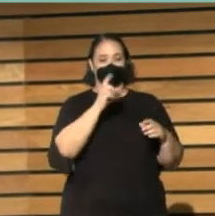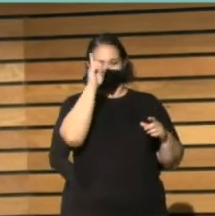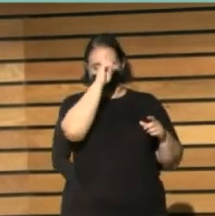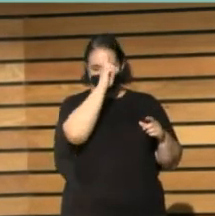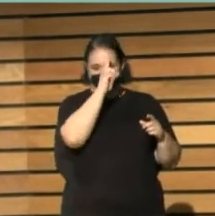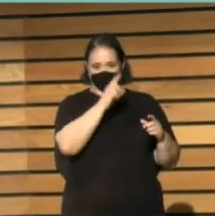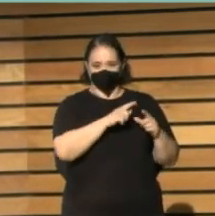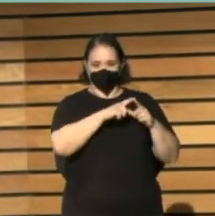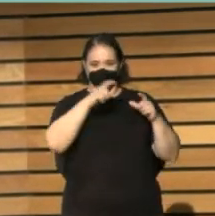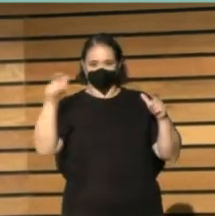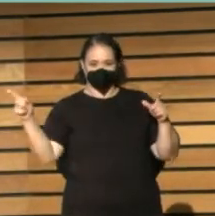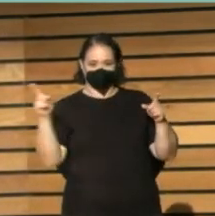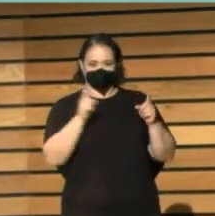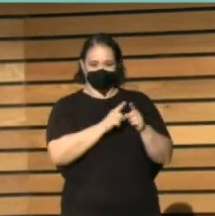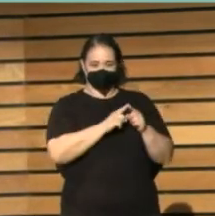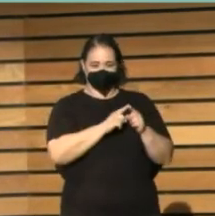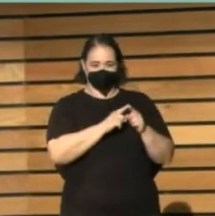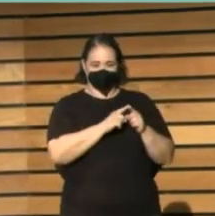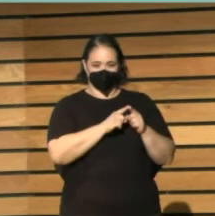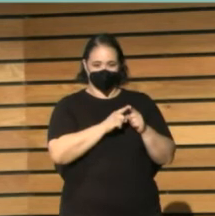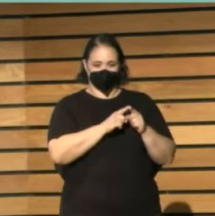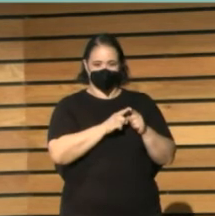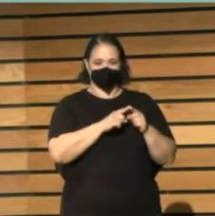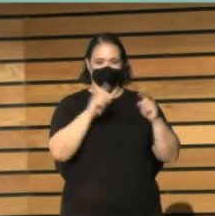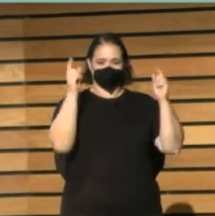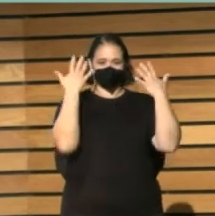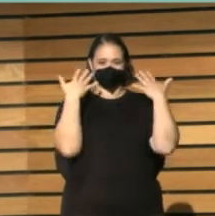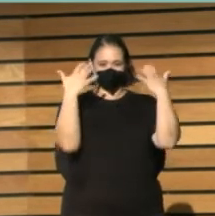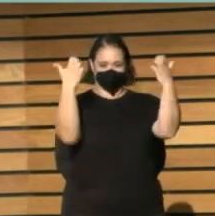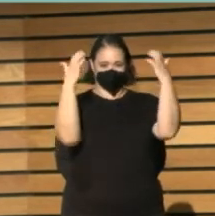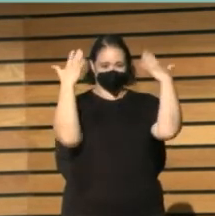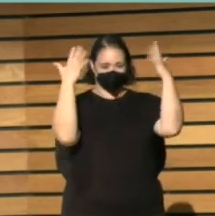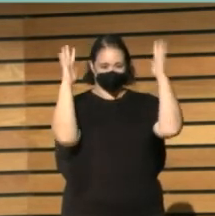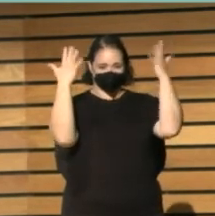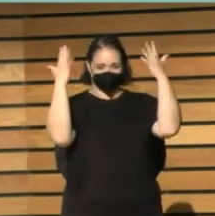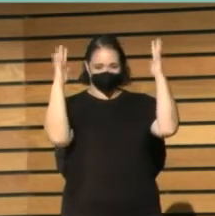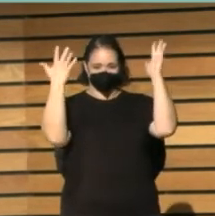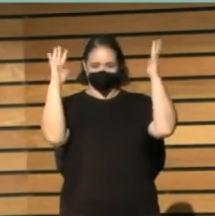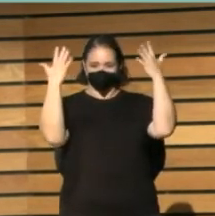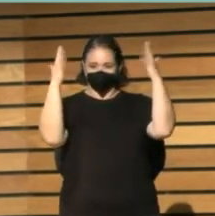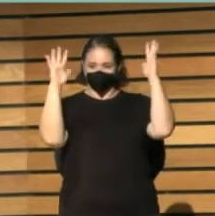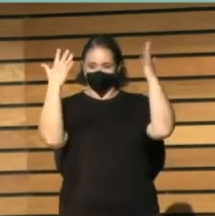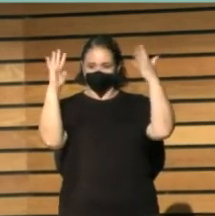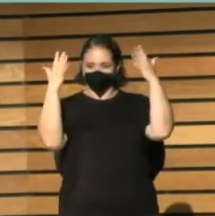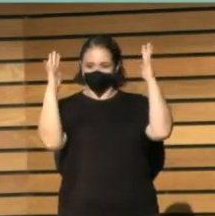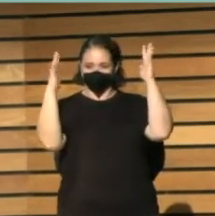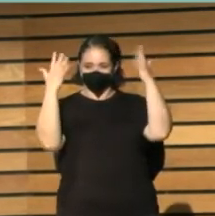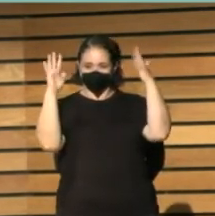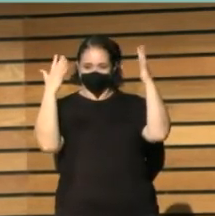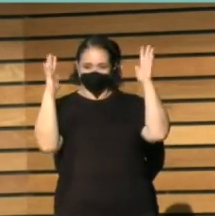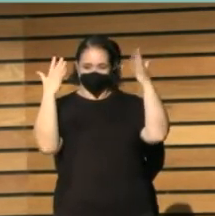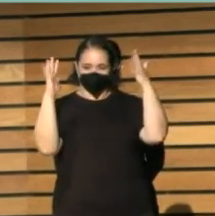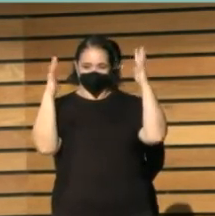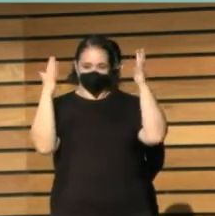infinitamente más o de Madrid a Logroño a ver no